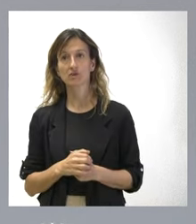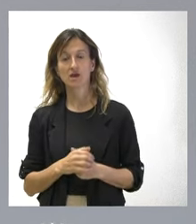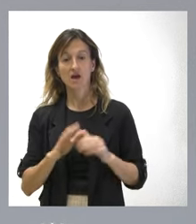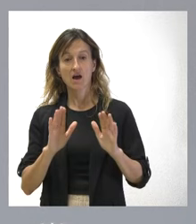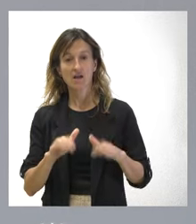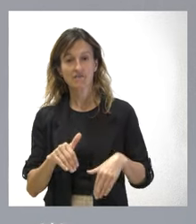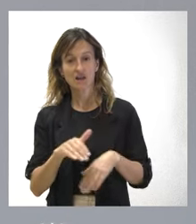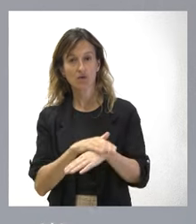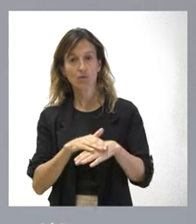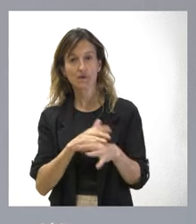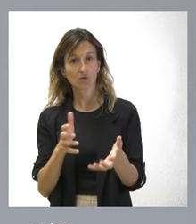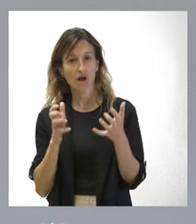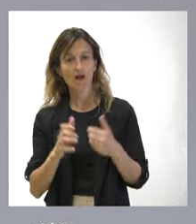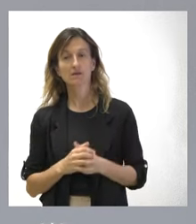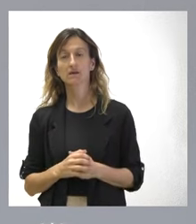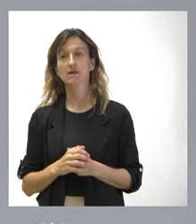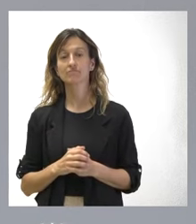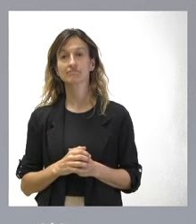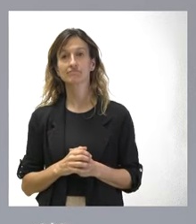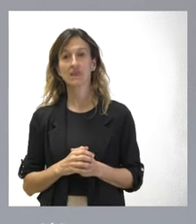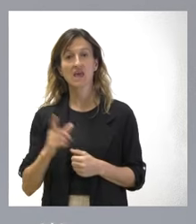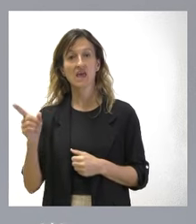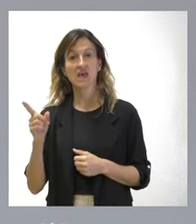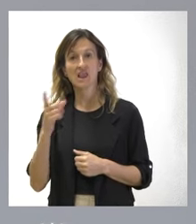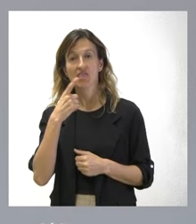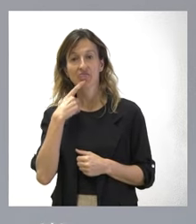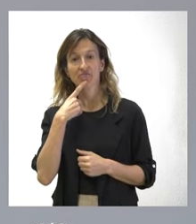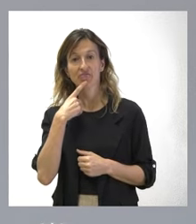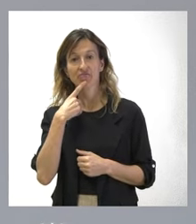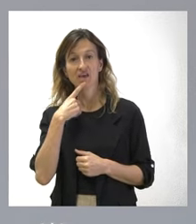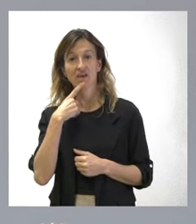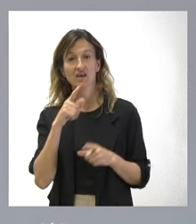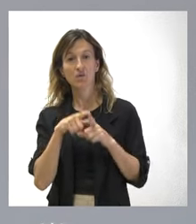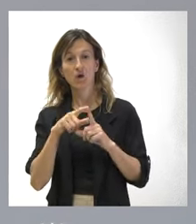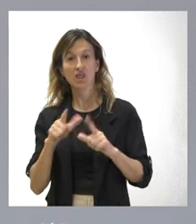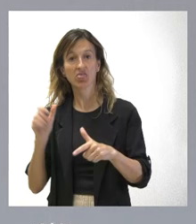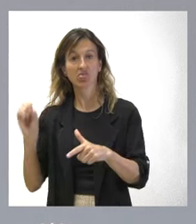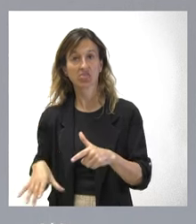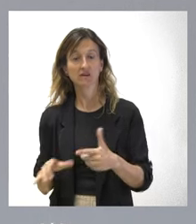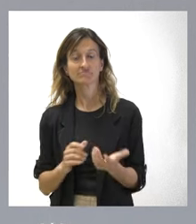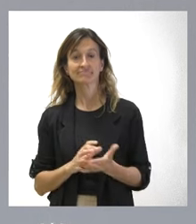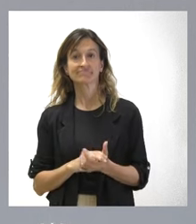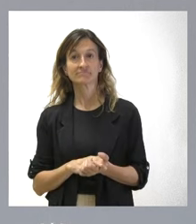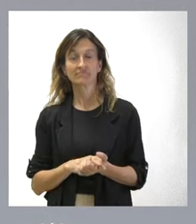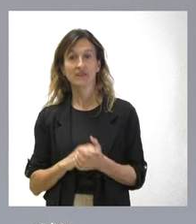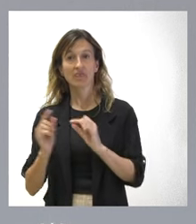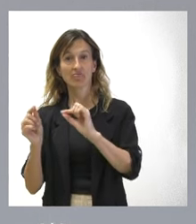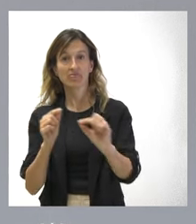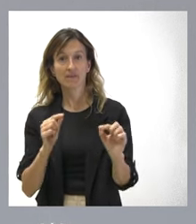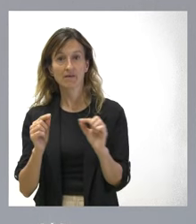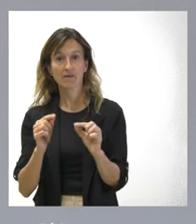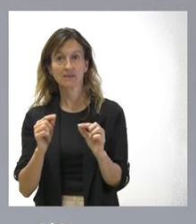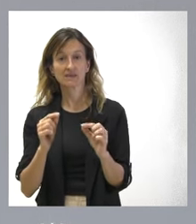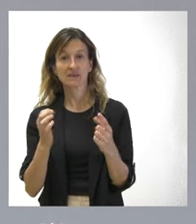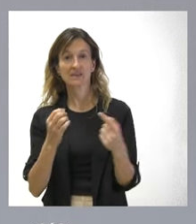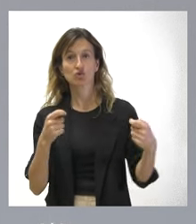este Gobierno regional. Entonces, no sé a qué llama el saco roto. Entraríamos en el debate con la palabra concierto. ¿Qué es